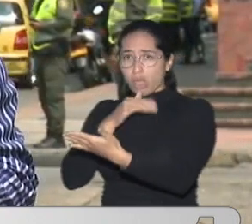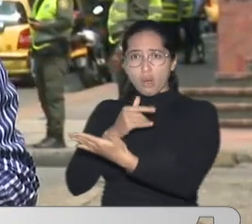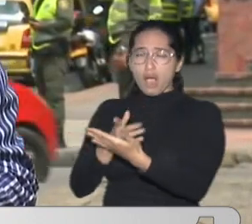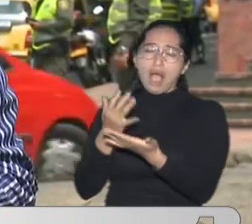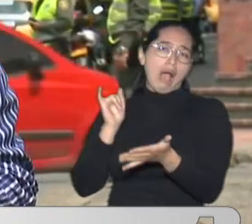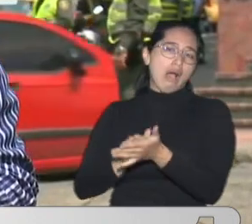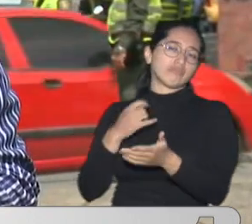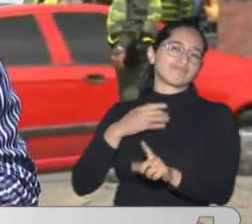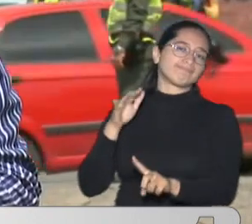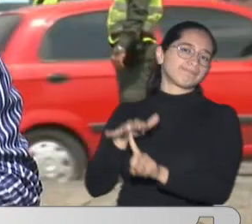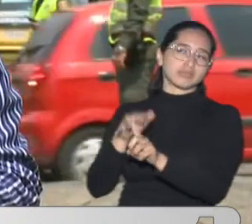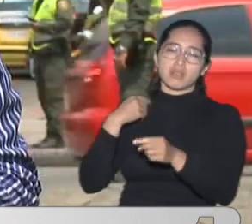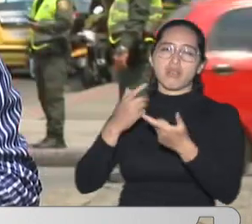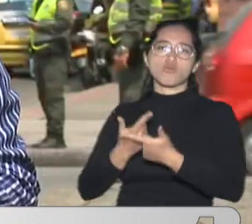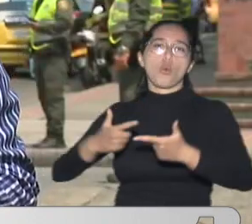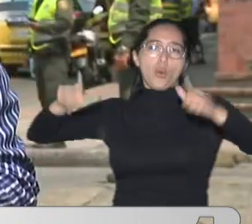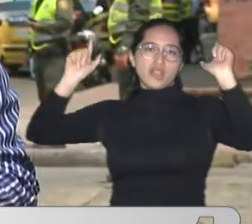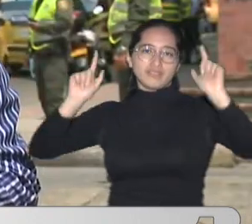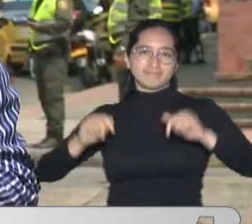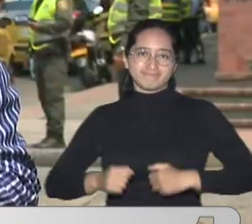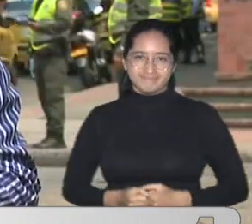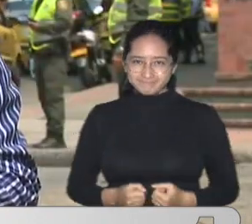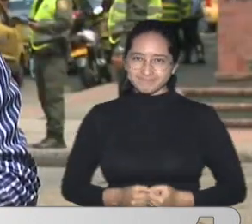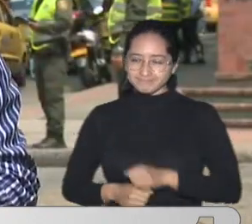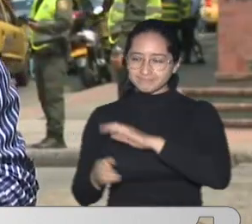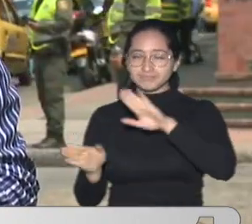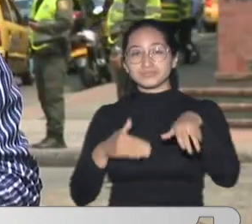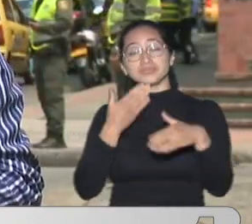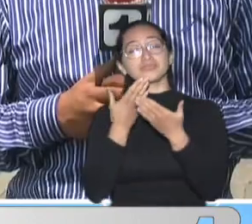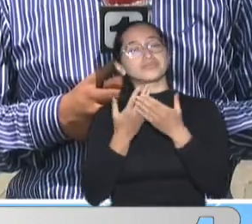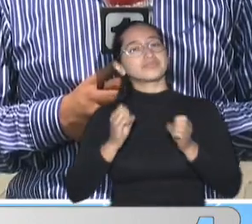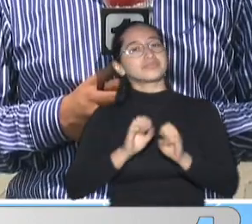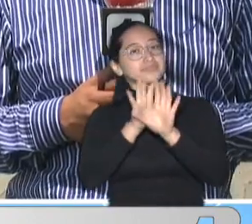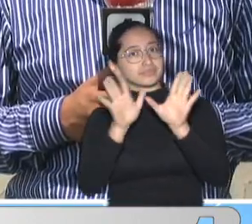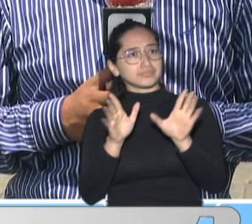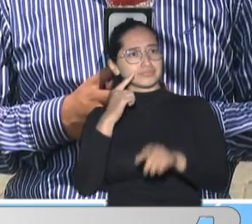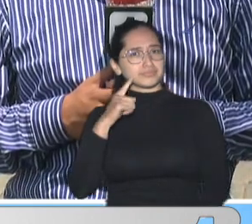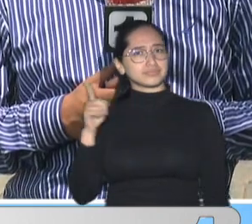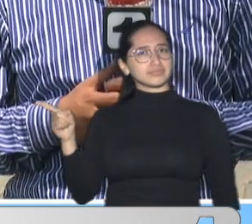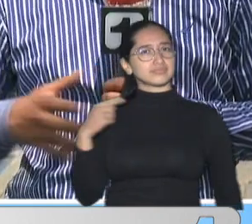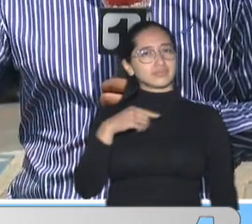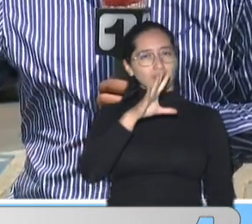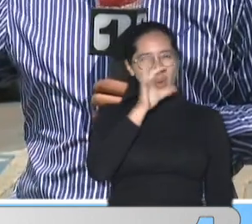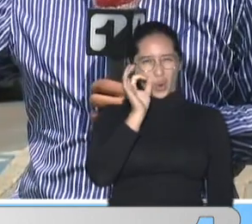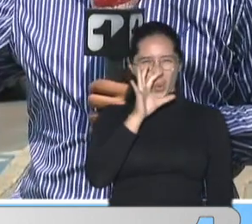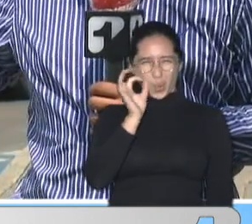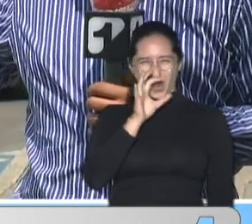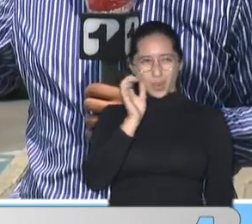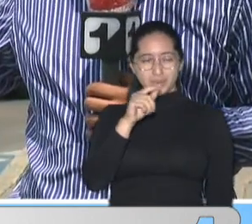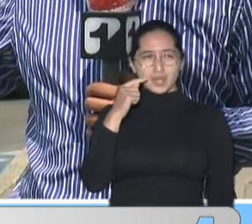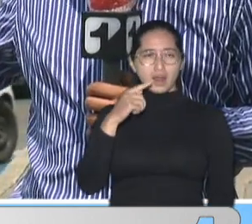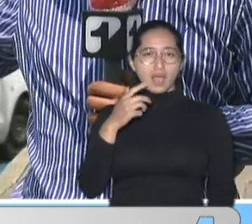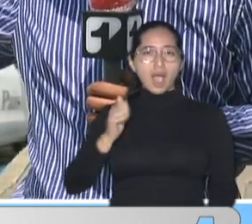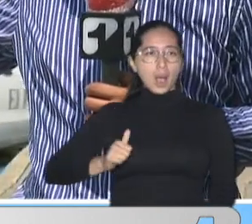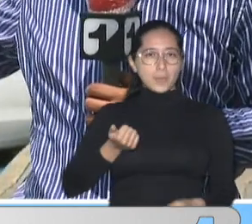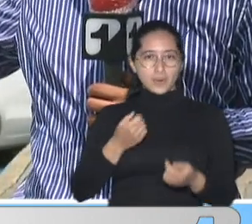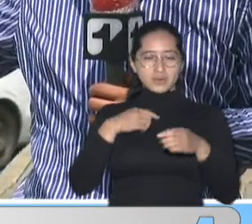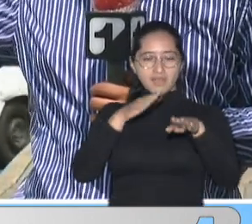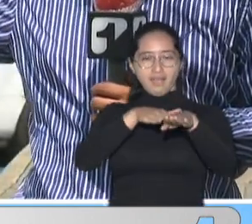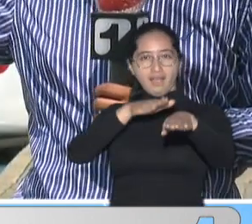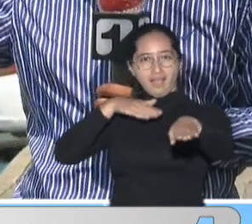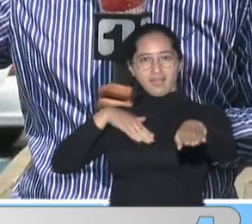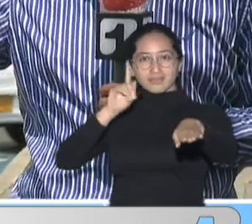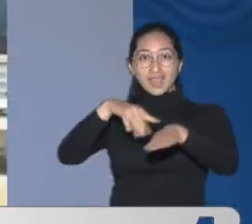Hola Luisa televidente Muy buenos días Pues es un sujeto Que aprovechaba Que los vehículos Se detienen aquí en un